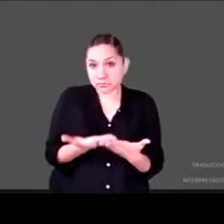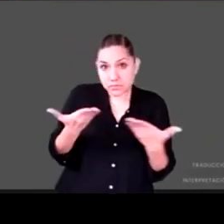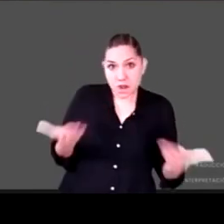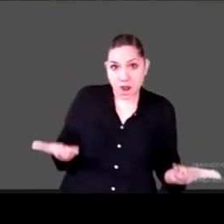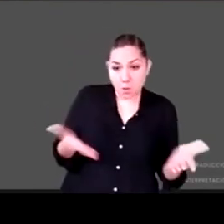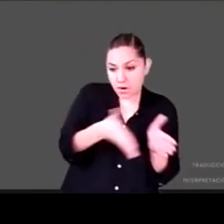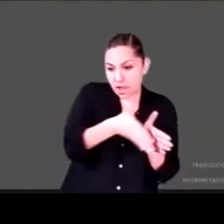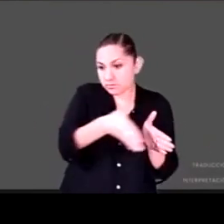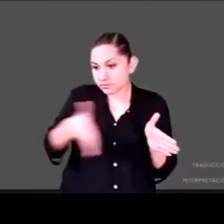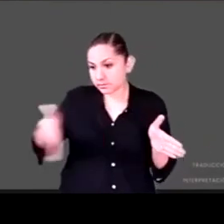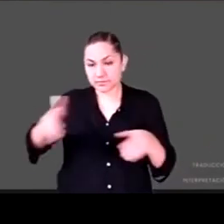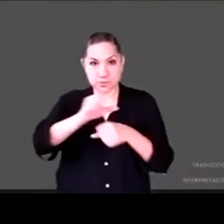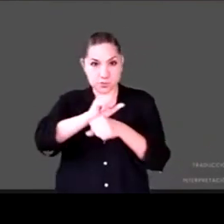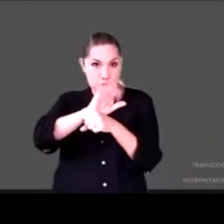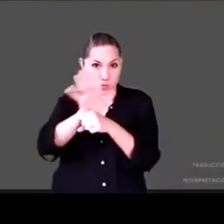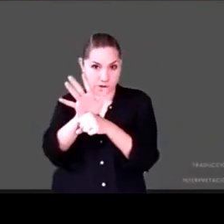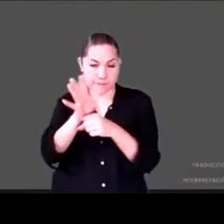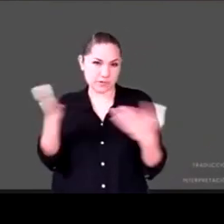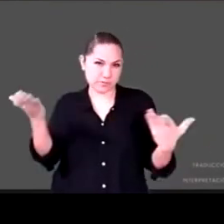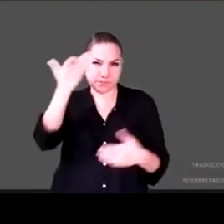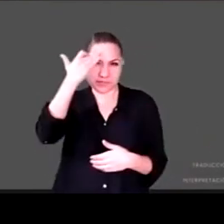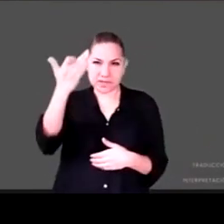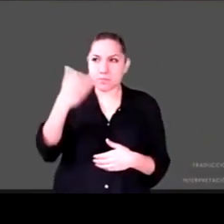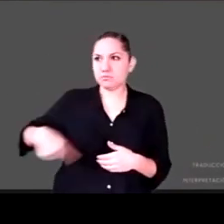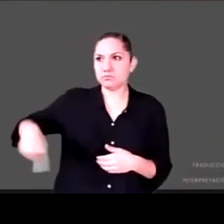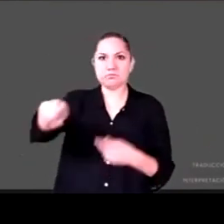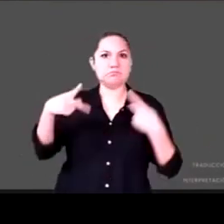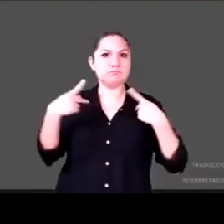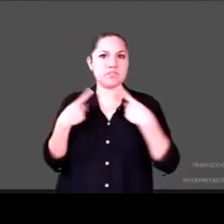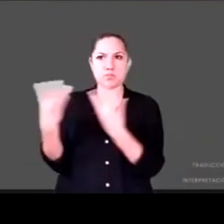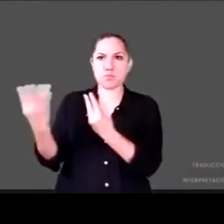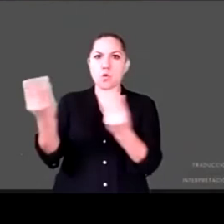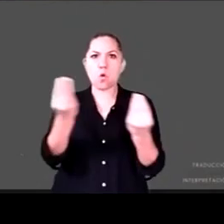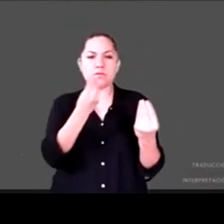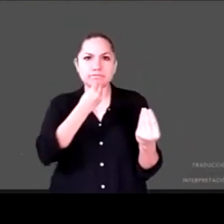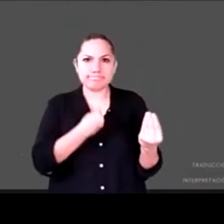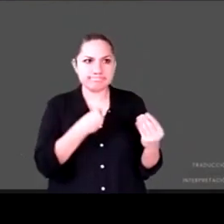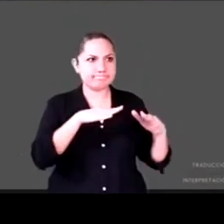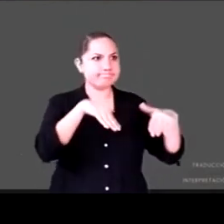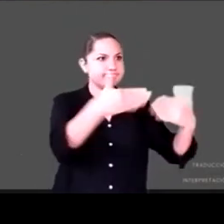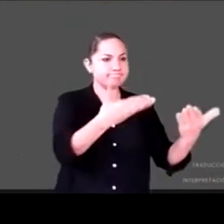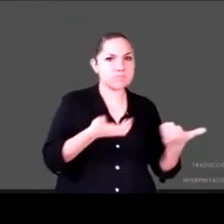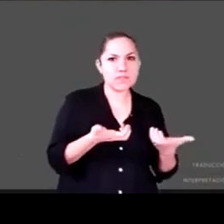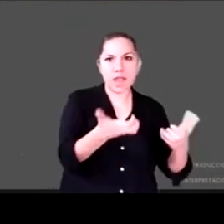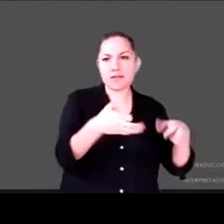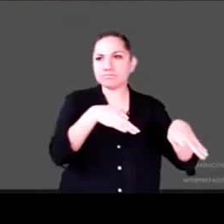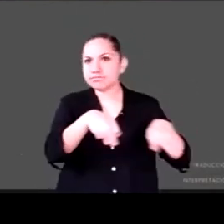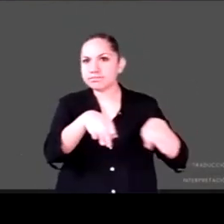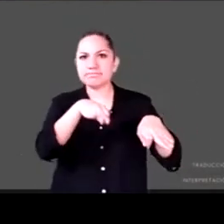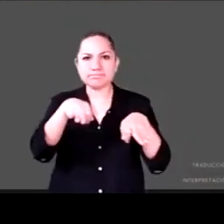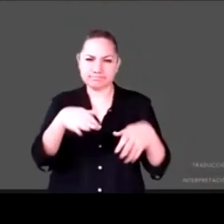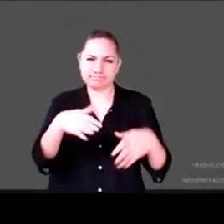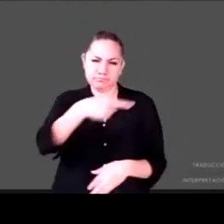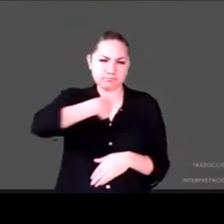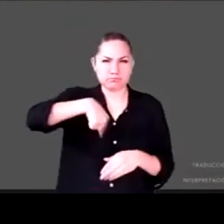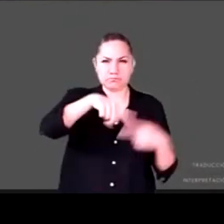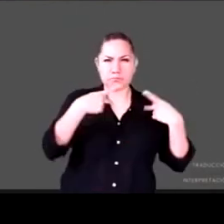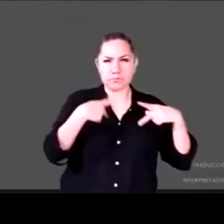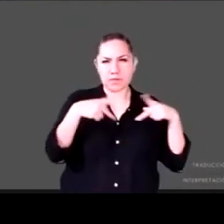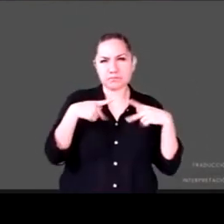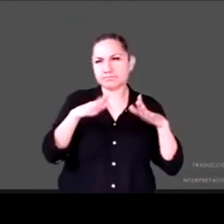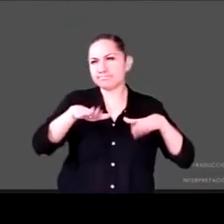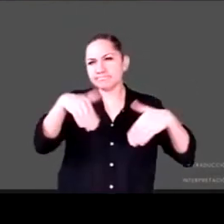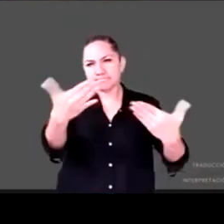que ha sacado muchísima gente de trabajar a la calle, y lo constatamos que nos recorremos las calles, las avenidas de nuestras